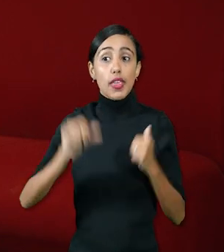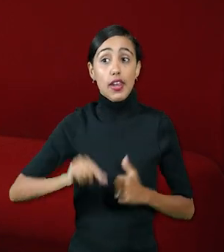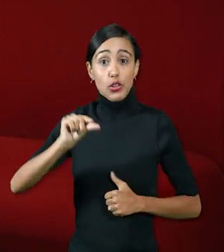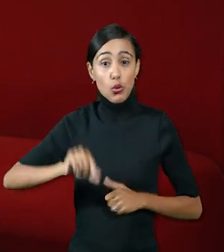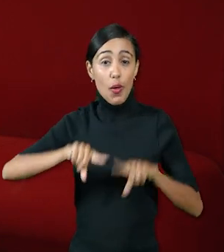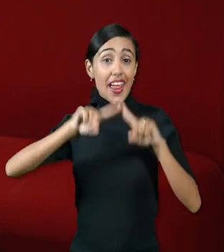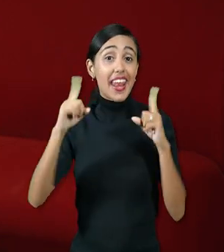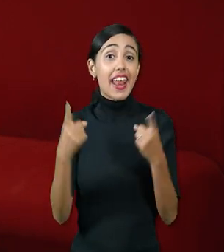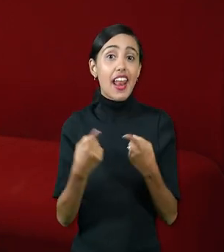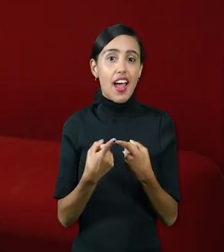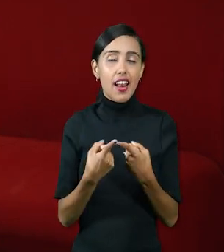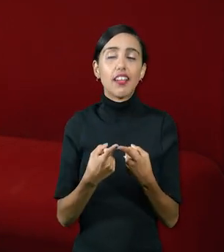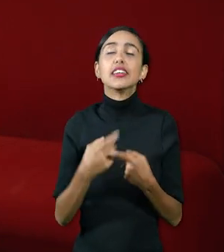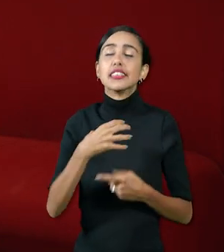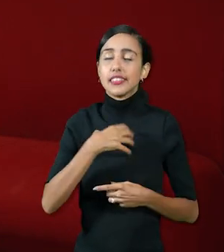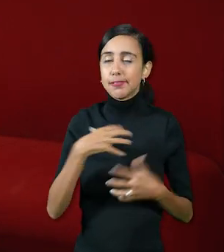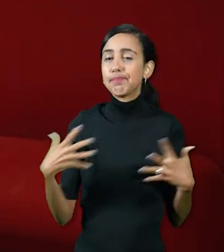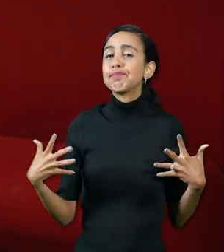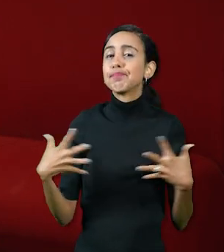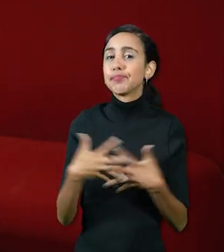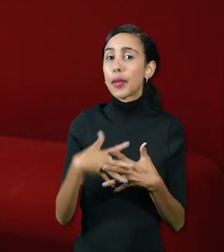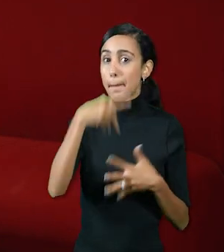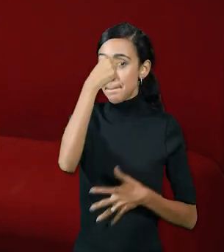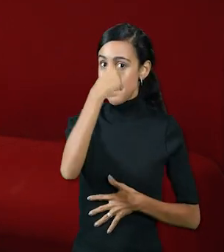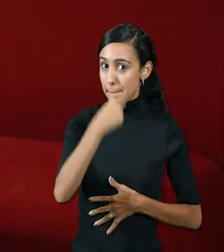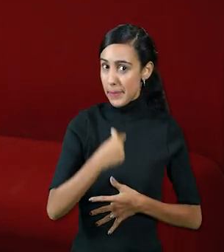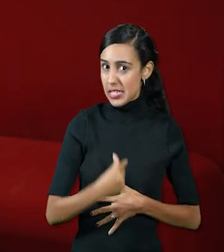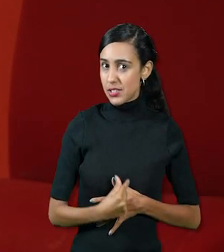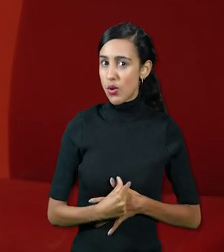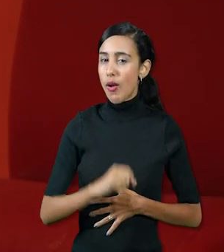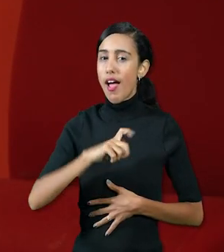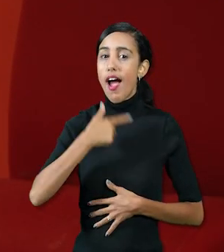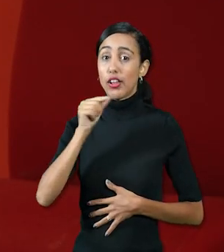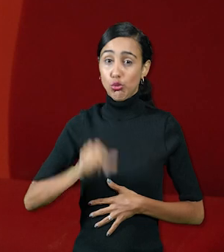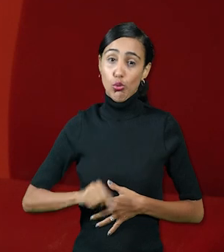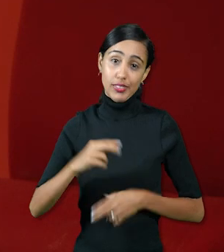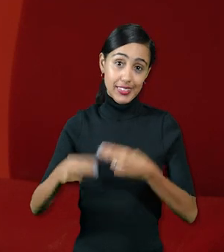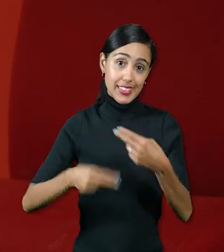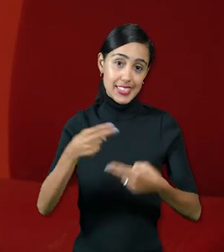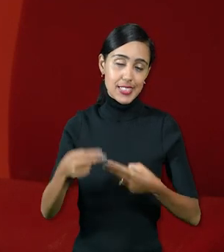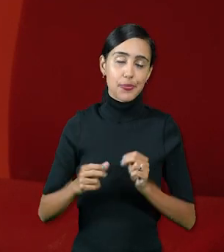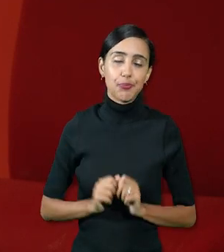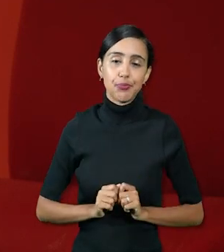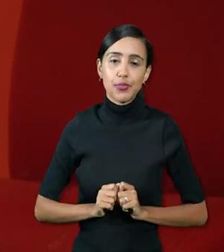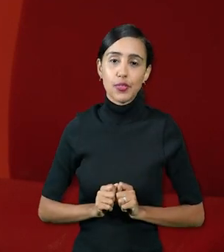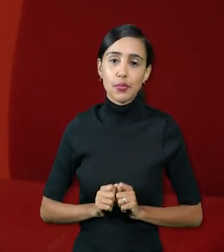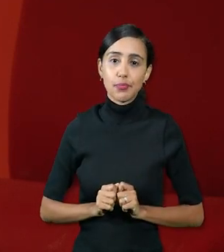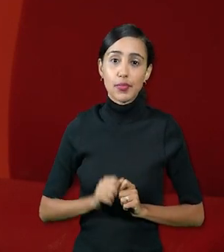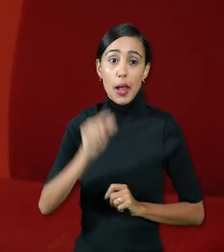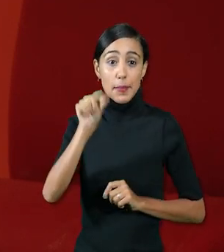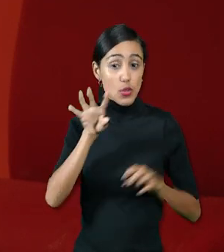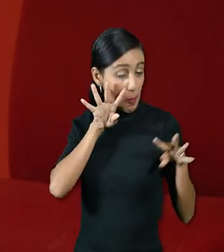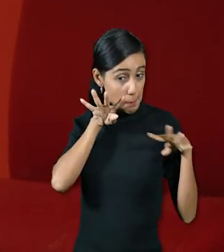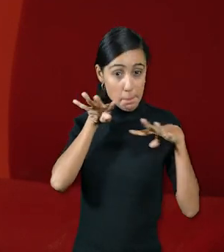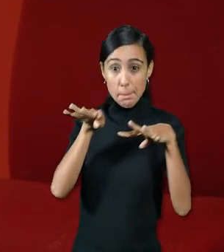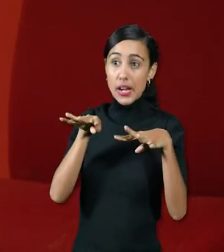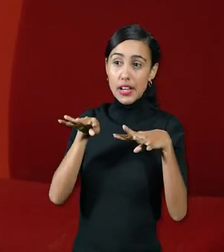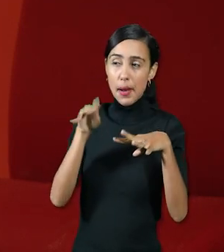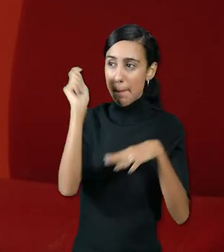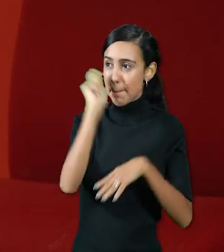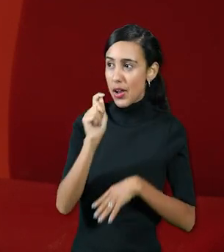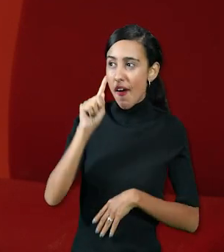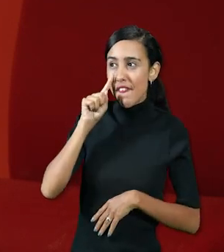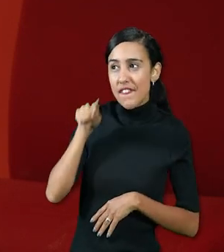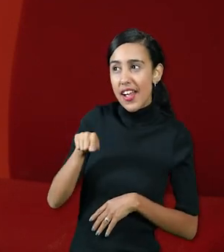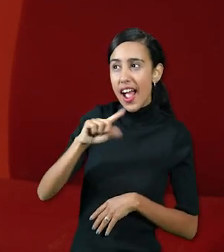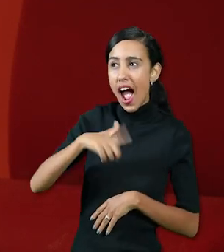y por supuesto que tenga que ver con el personaje que está interpretando el actor Básicamente los espectadores, cuando están mirando una película y ven a los